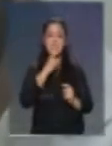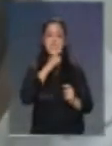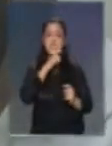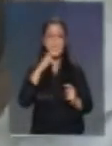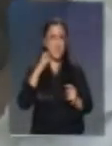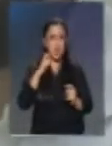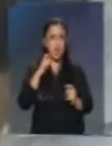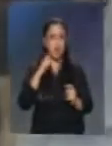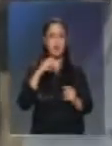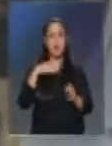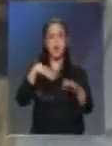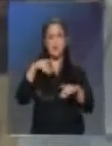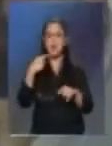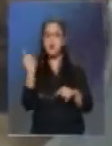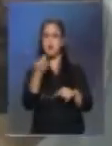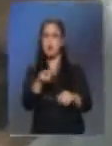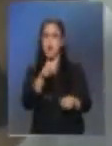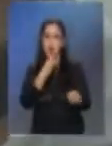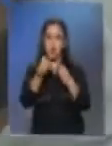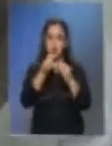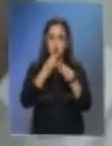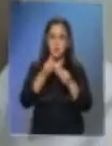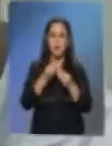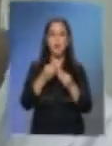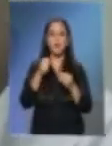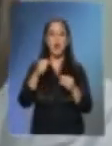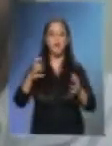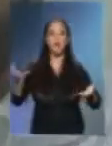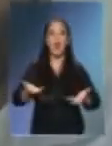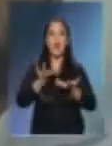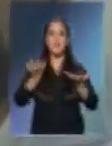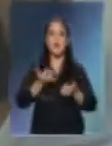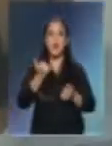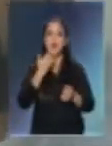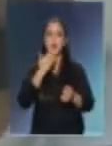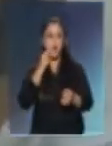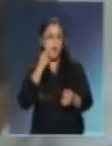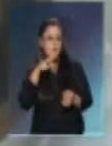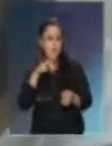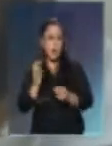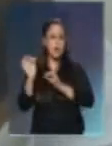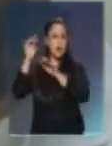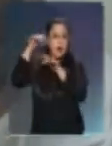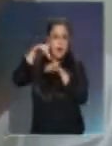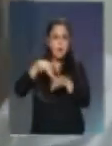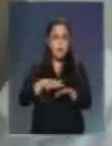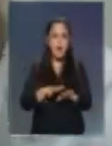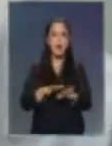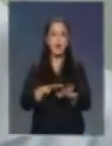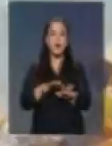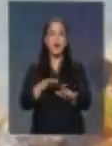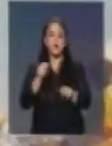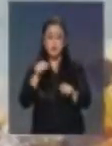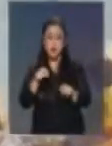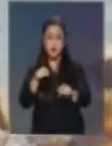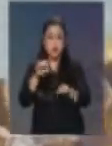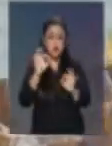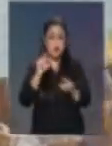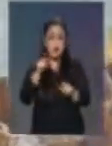ensalada, y que nosotros podemos ver en las costas chilenas. De hecho, este es un Cochayuyo que sacamos finalmente de la playa.